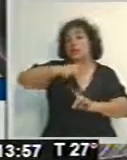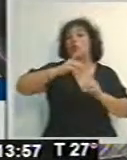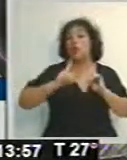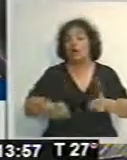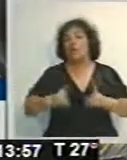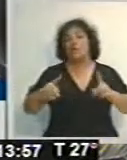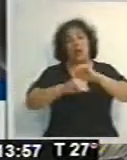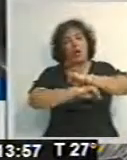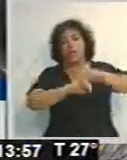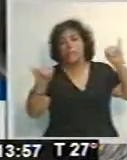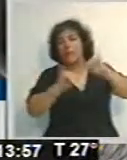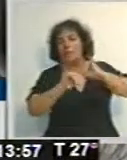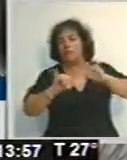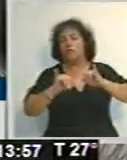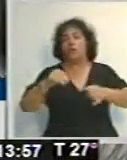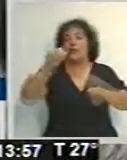campaña de bacheo por toda la ciudad.